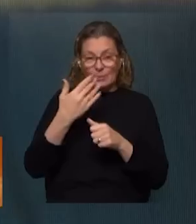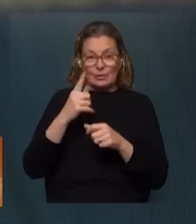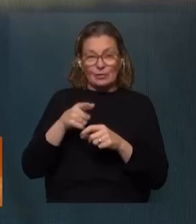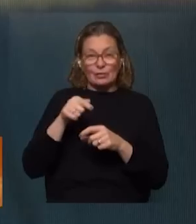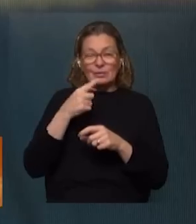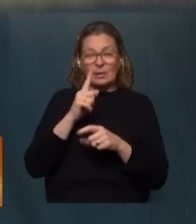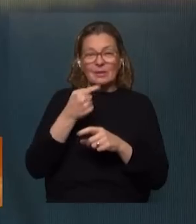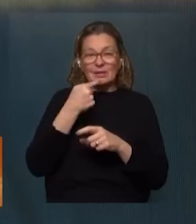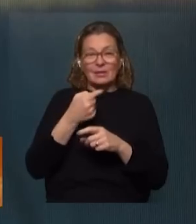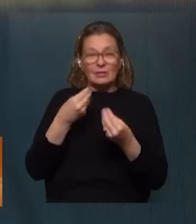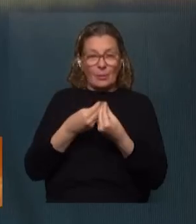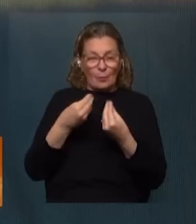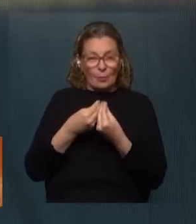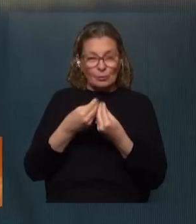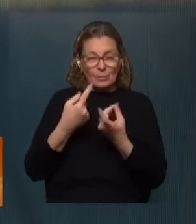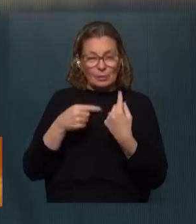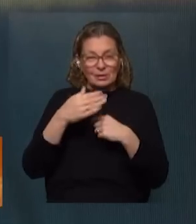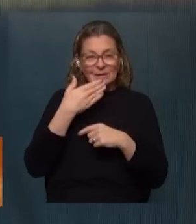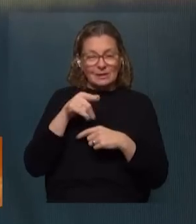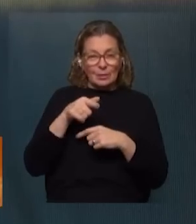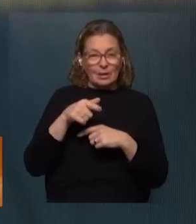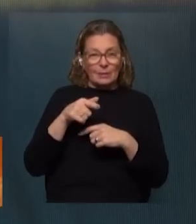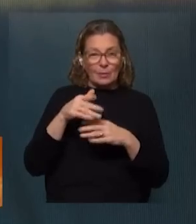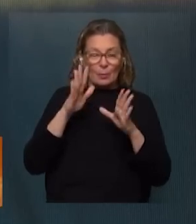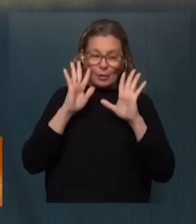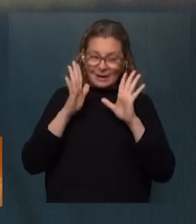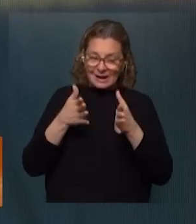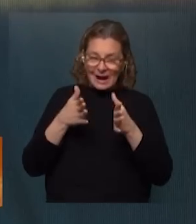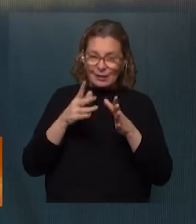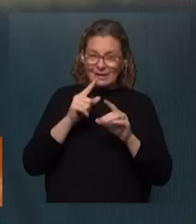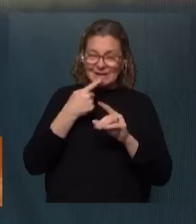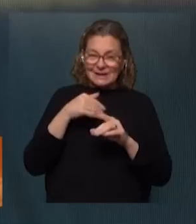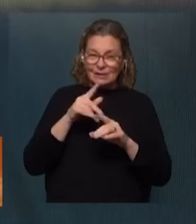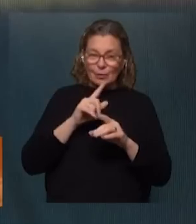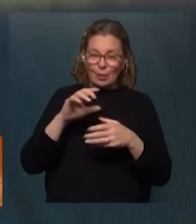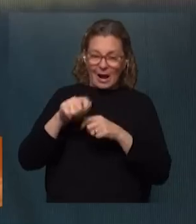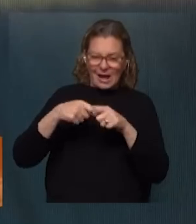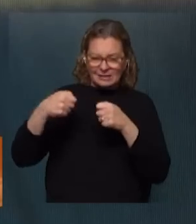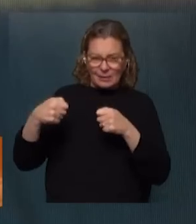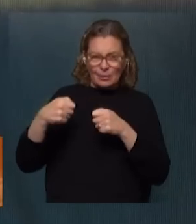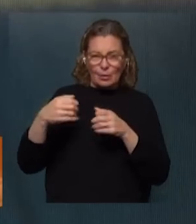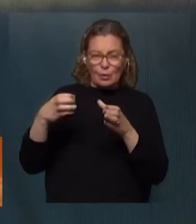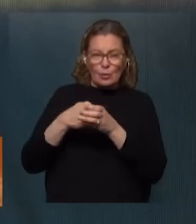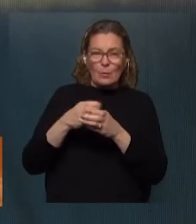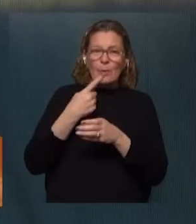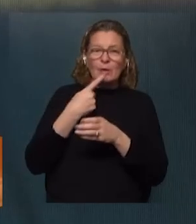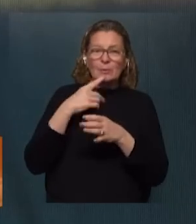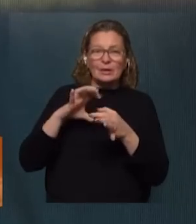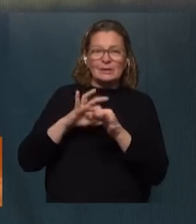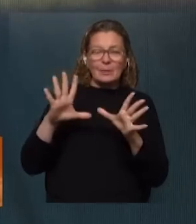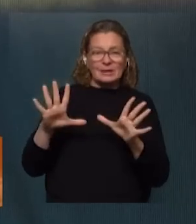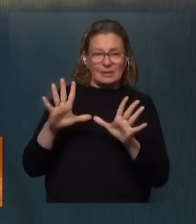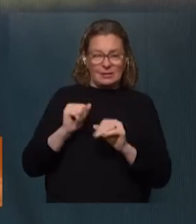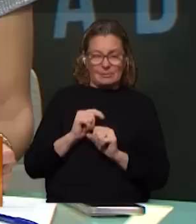eso también se dice y se dice mucho nosotros entendemos que acá se marca una clara tendencia de que no estamos atados a ninguna fuerza política y tenemos independencia de